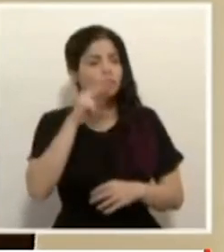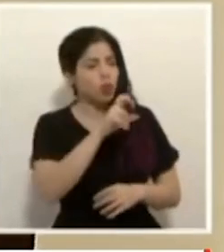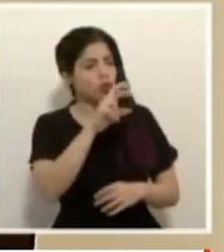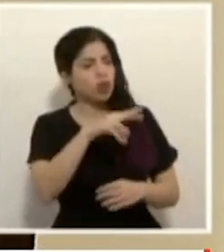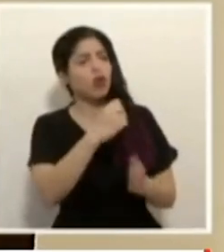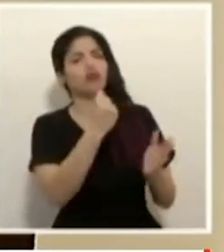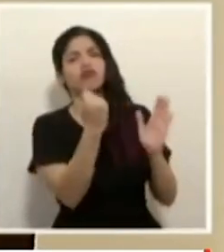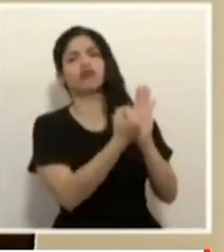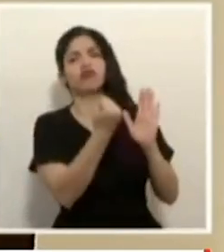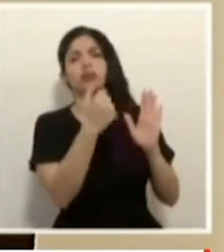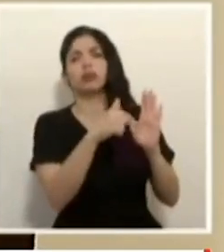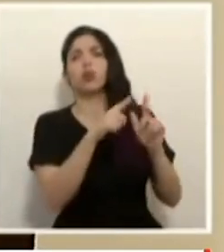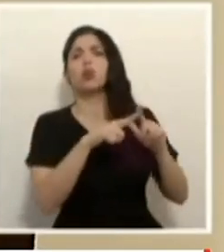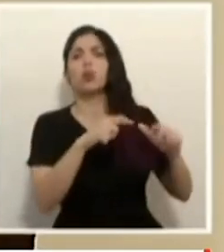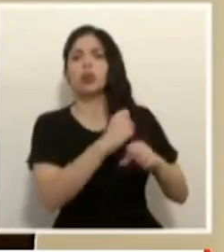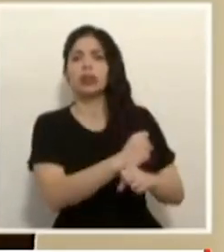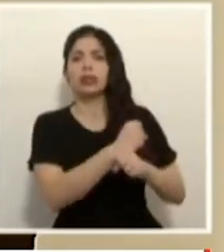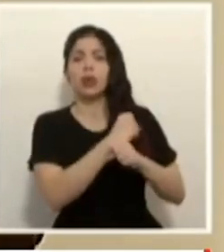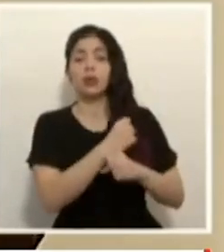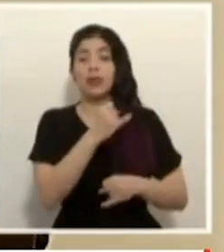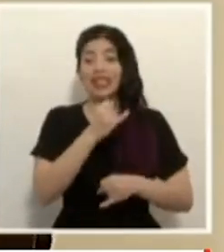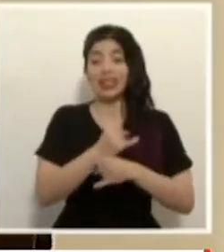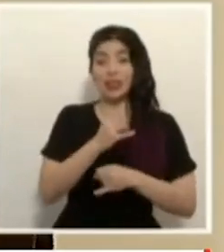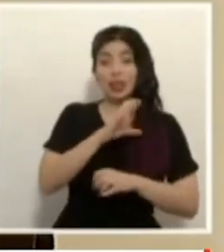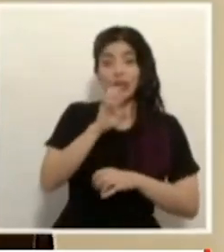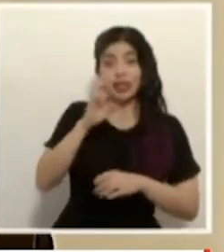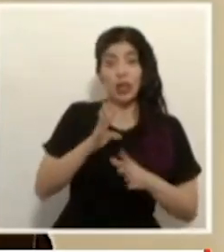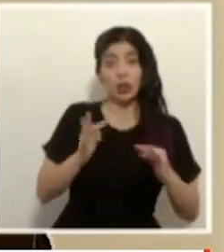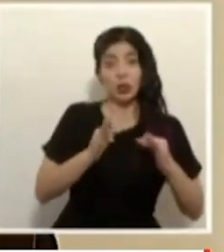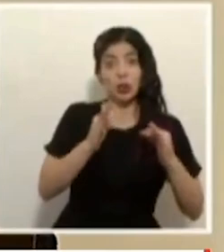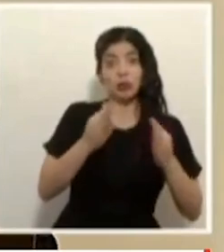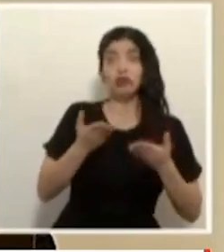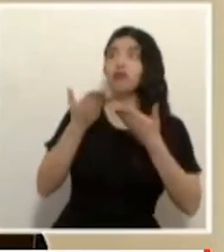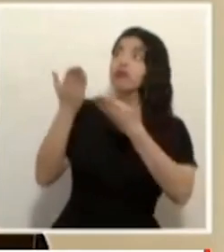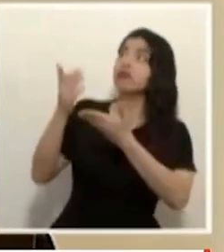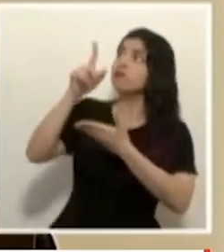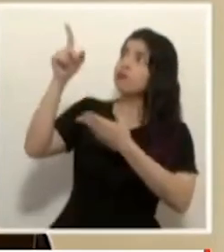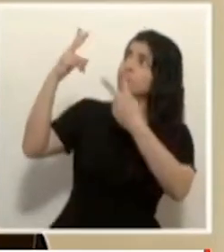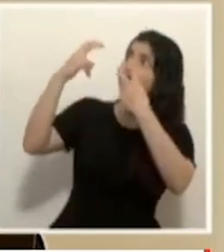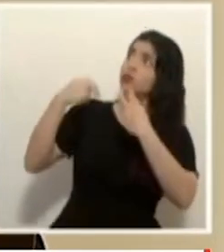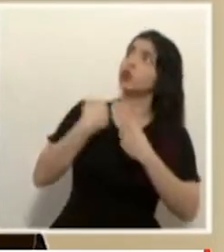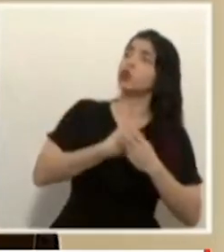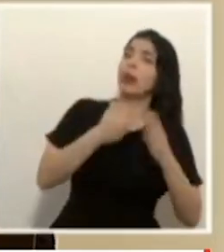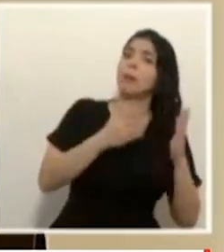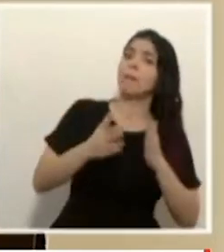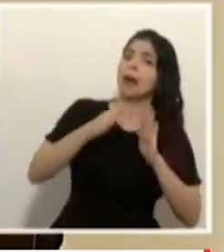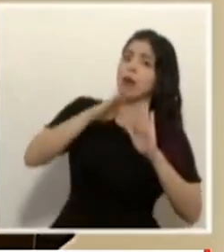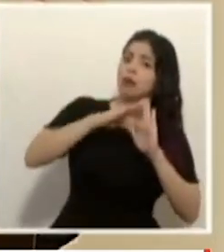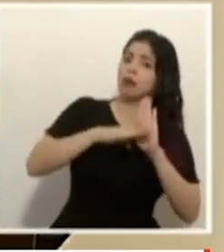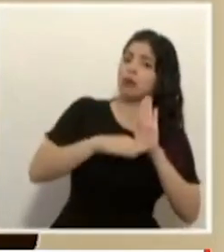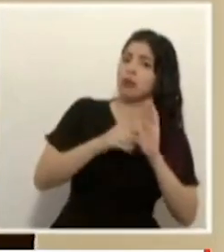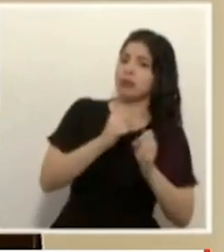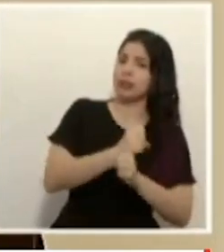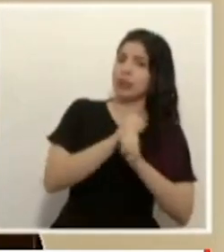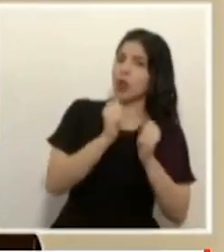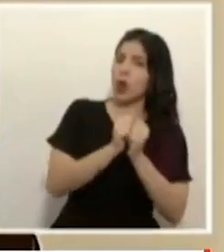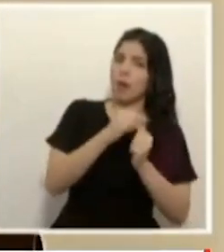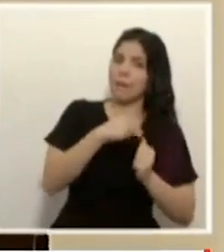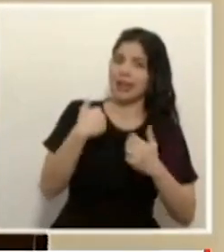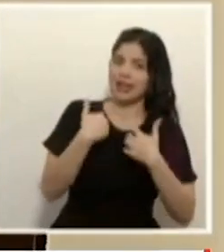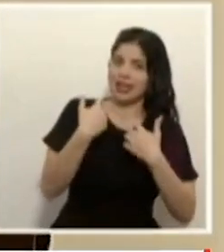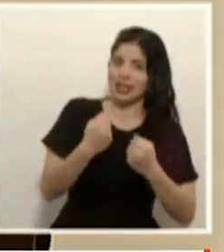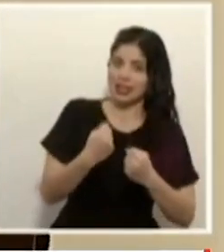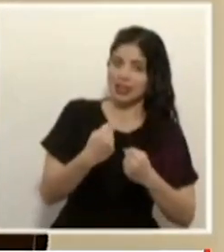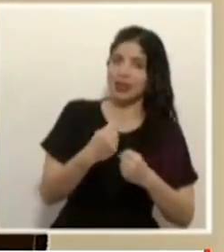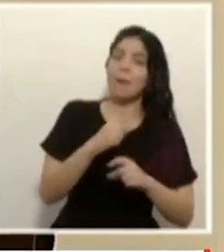Costarricense de Turismo sometió al escrutinio de este consejo los protocolos que han sido desarrollados en conjunto con el Ministerio de Salud y el sector